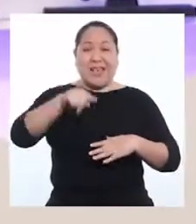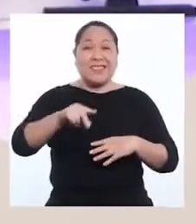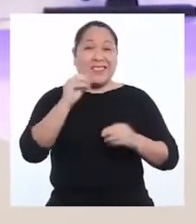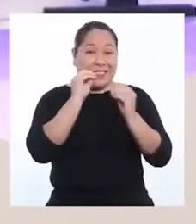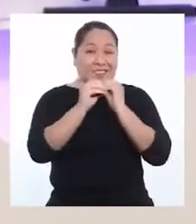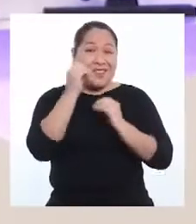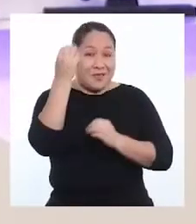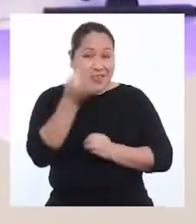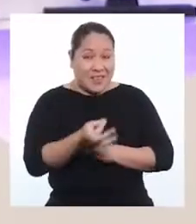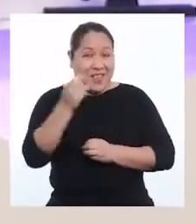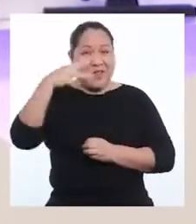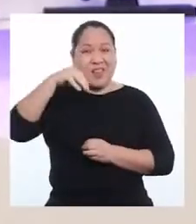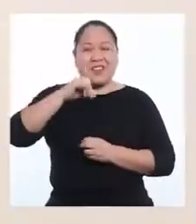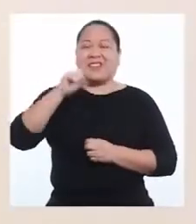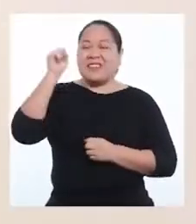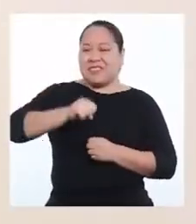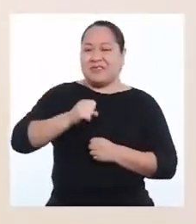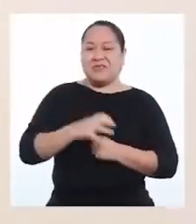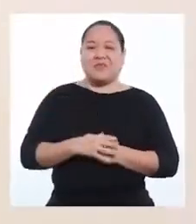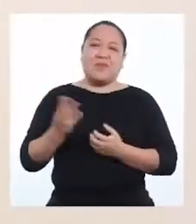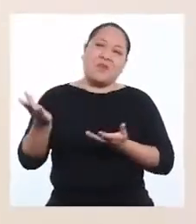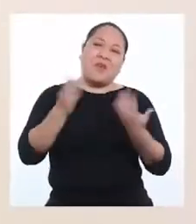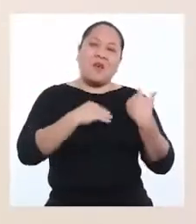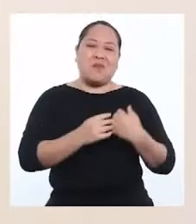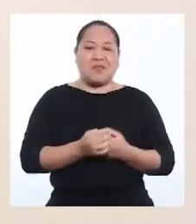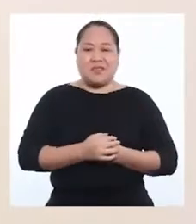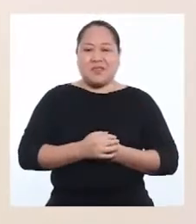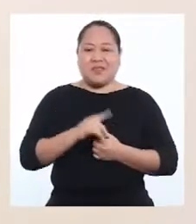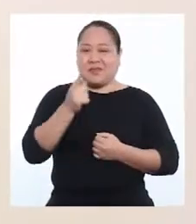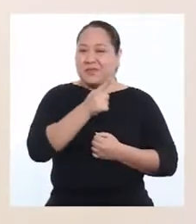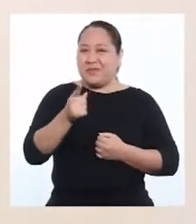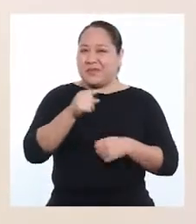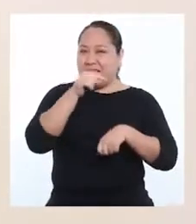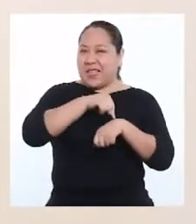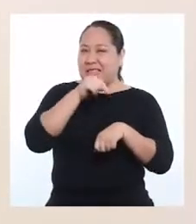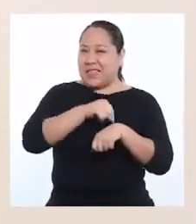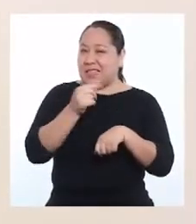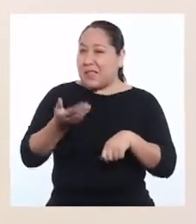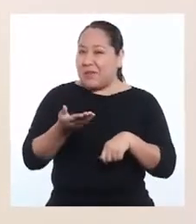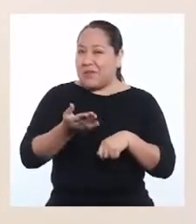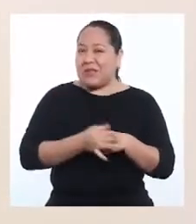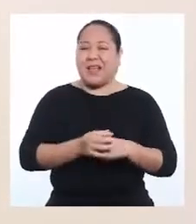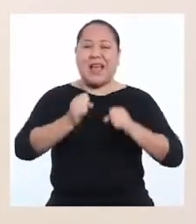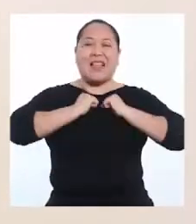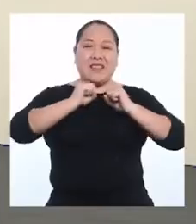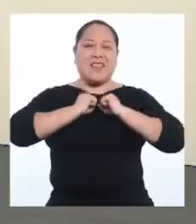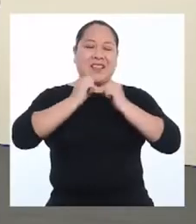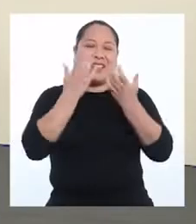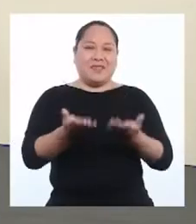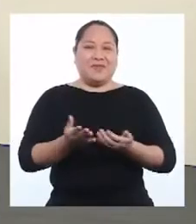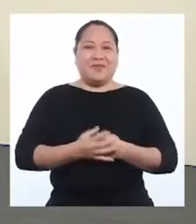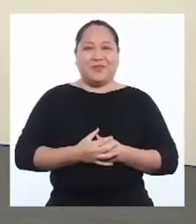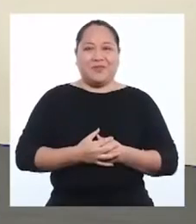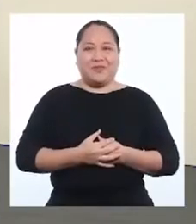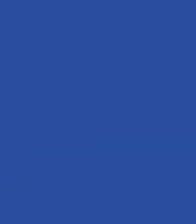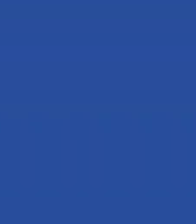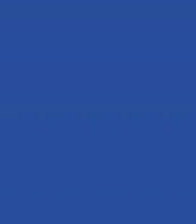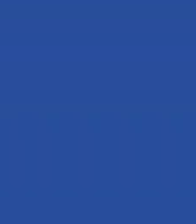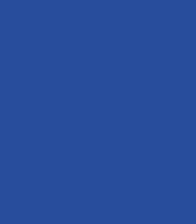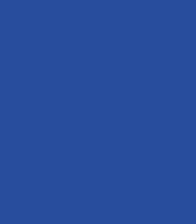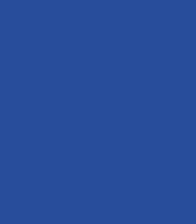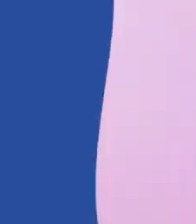solución. ¿Sí o no, Mario? Así es. ¡Vamos, ponte de pie! ¡Es momento de... ¡Activarte!